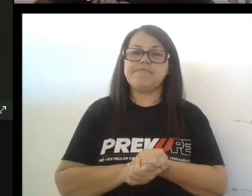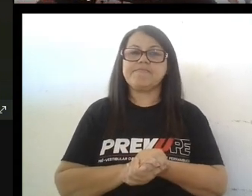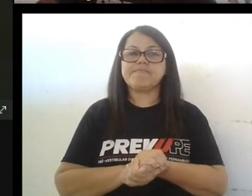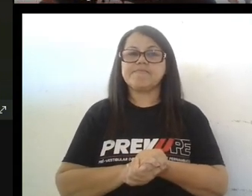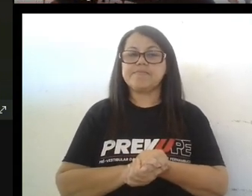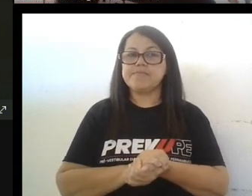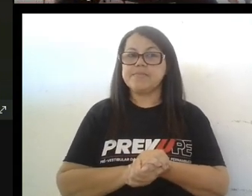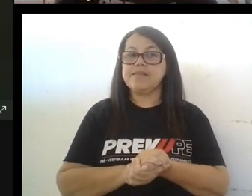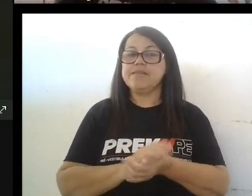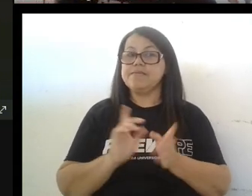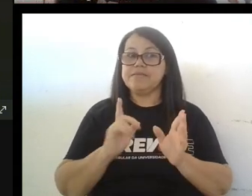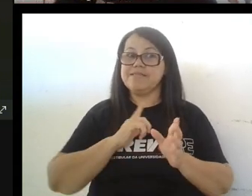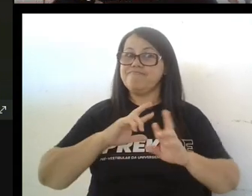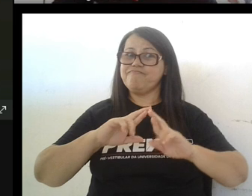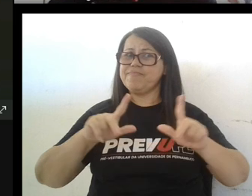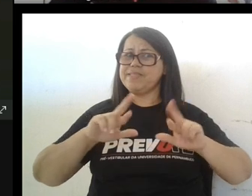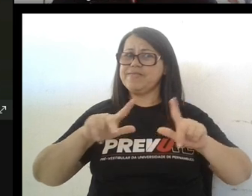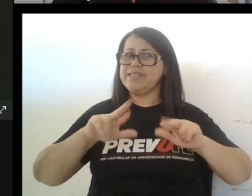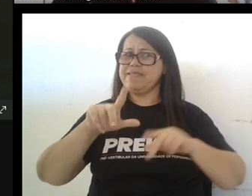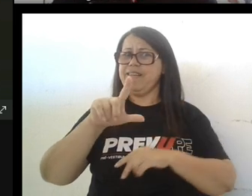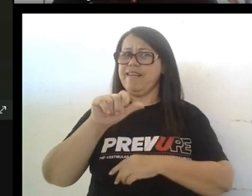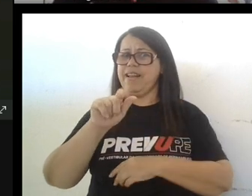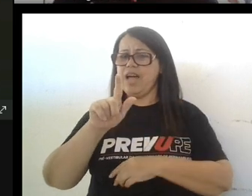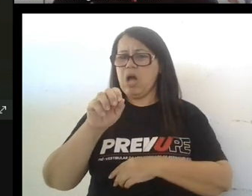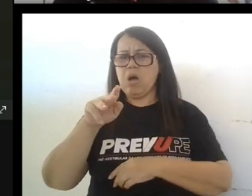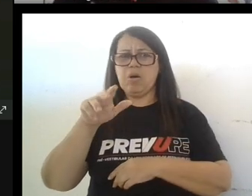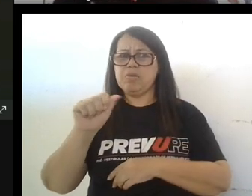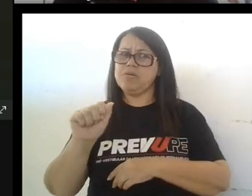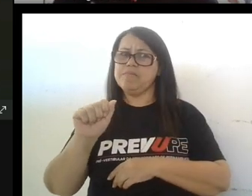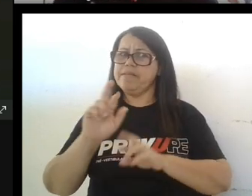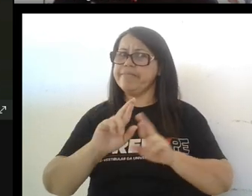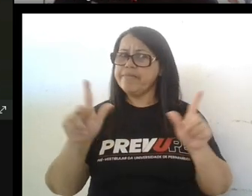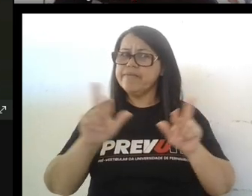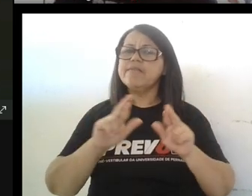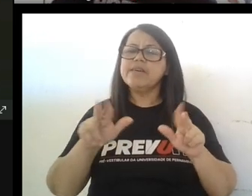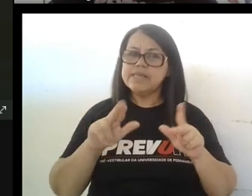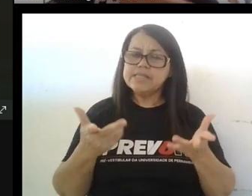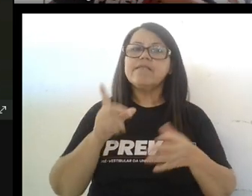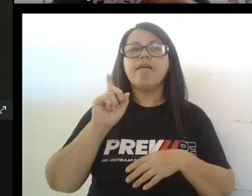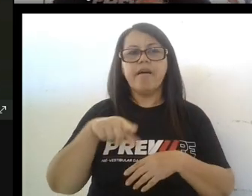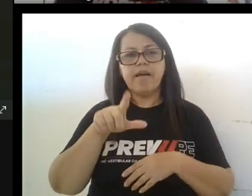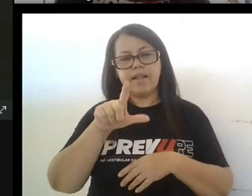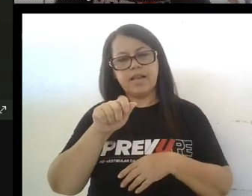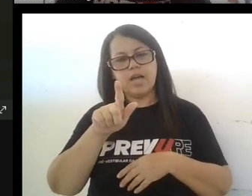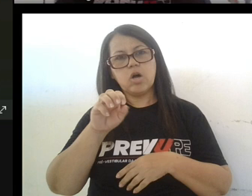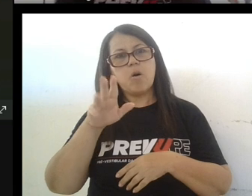borracho o borracha nada que ver con la goma con ese utilitario repetimos no de los